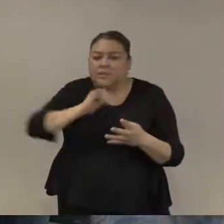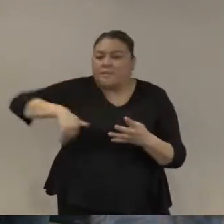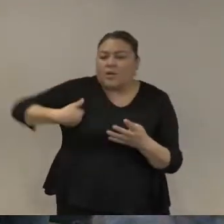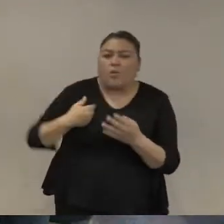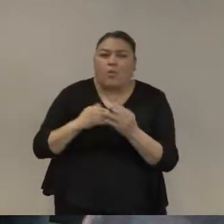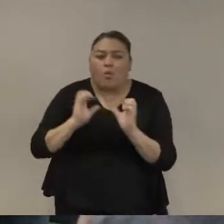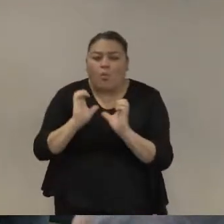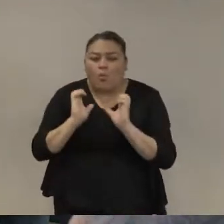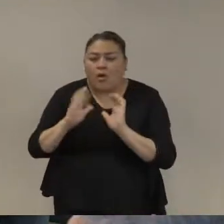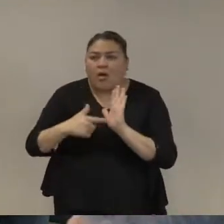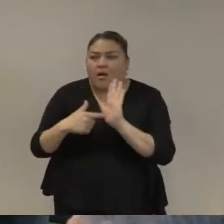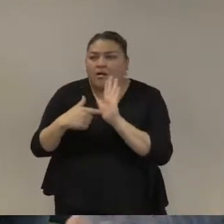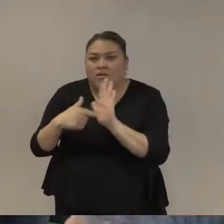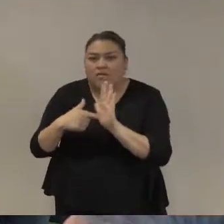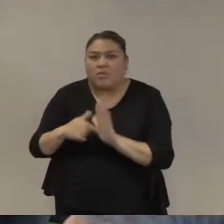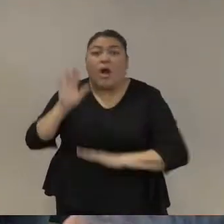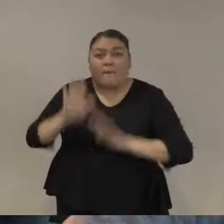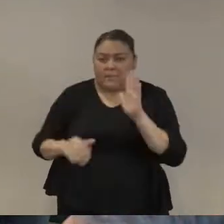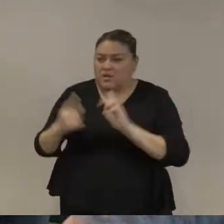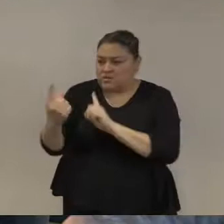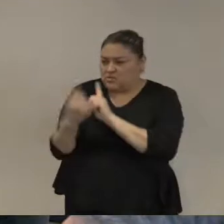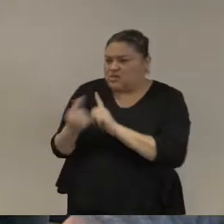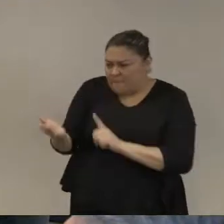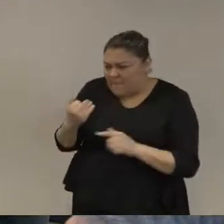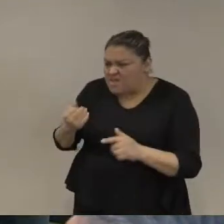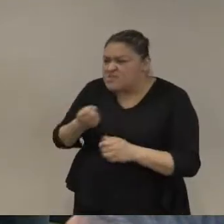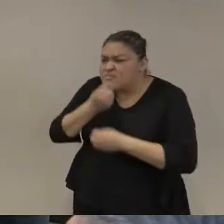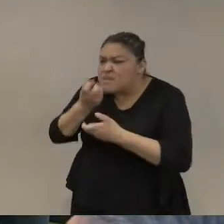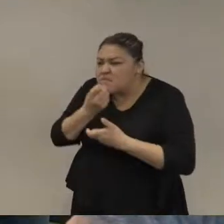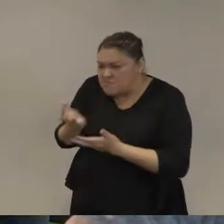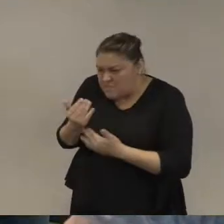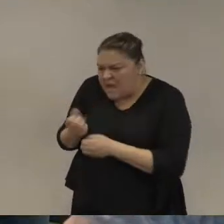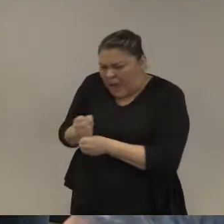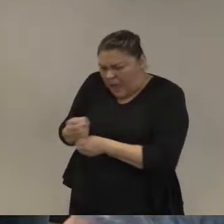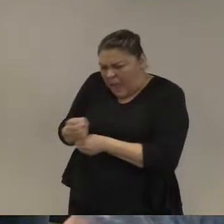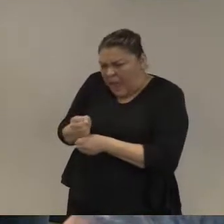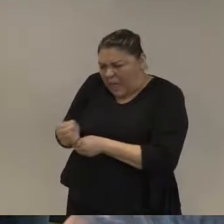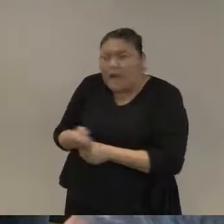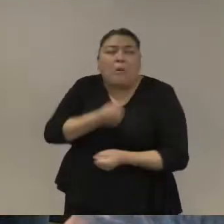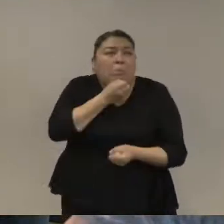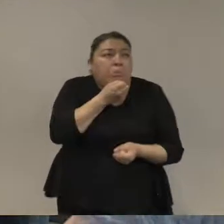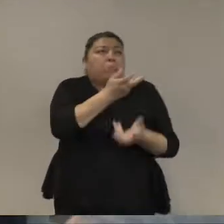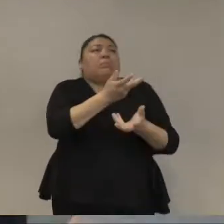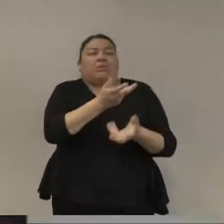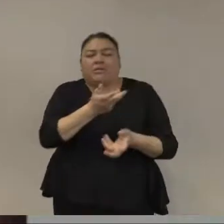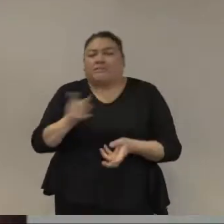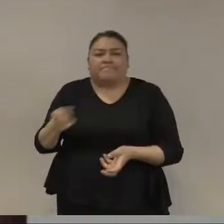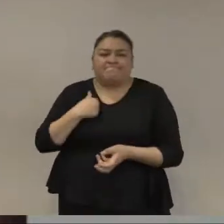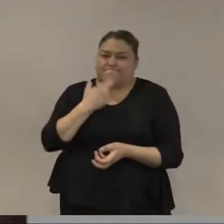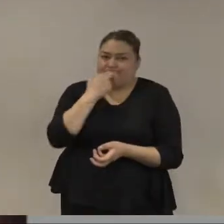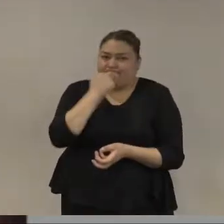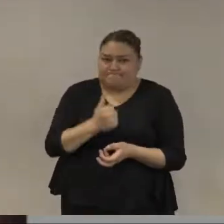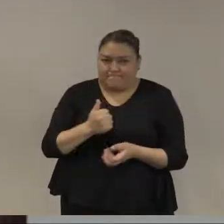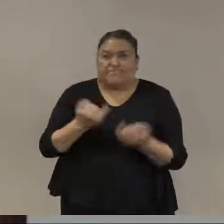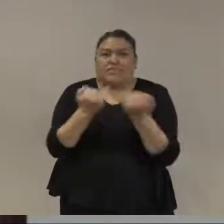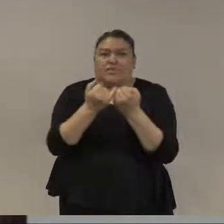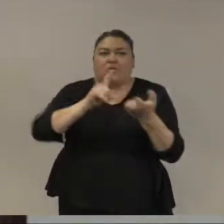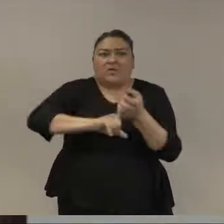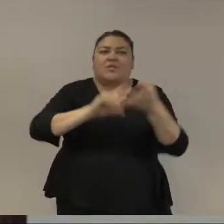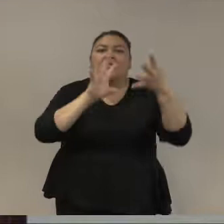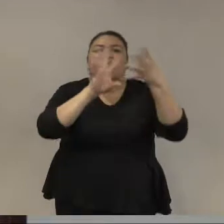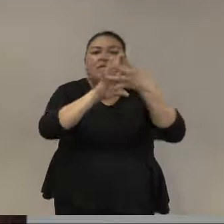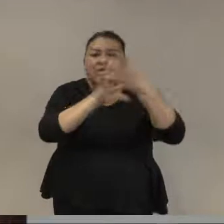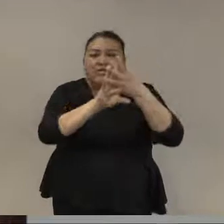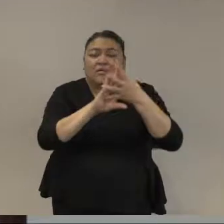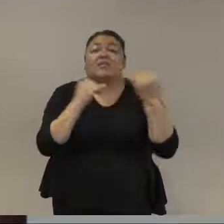evidencia a través de torturas por Dios ese esfuerzo necesita un sistema penitenciario que funciona también los